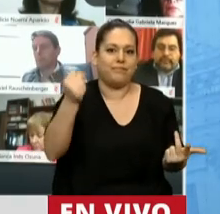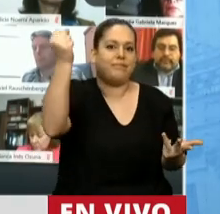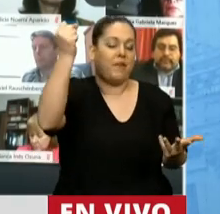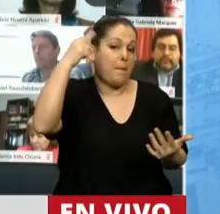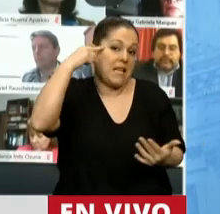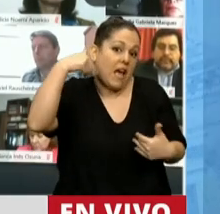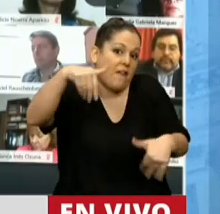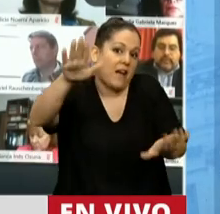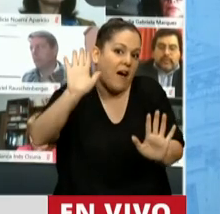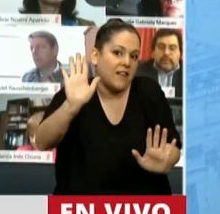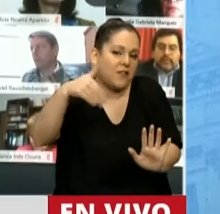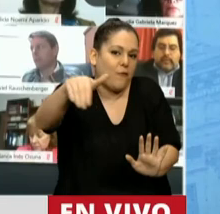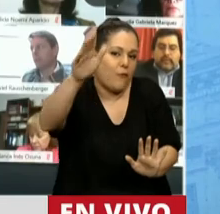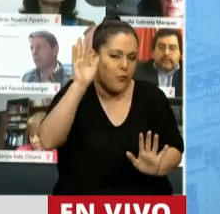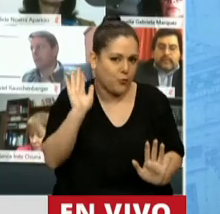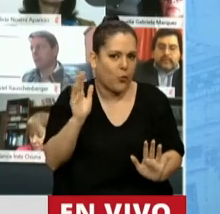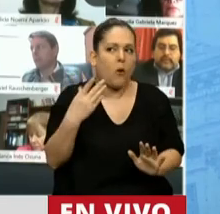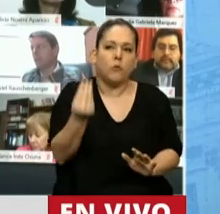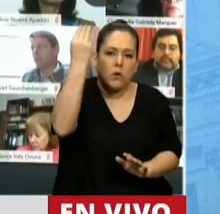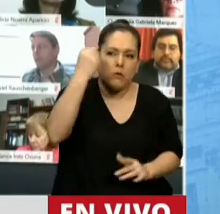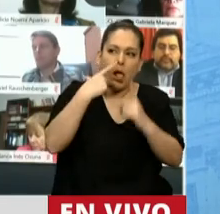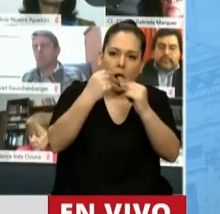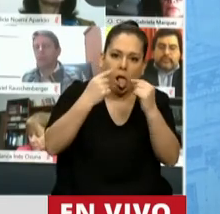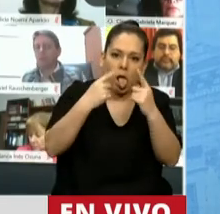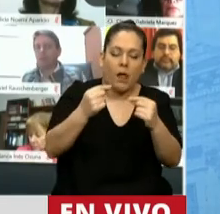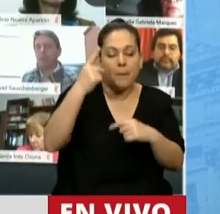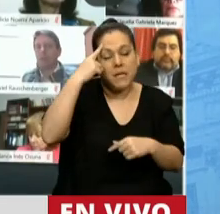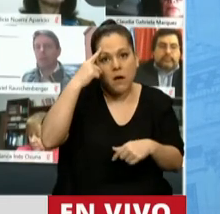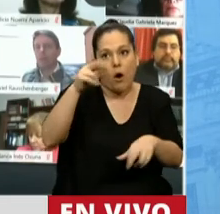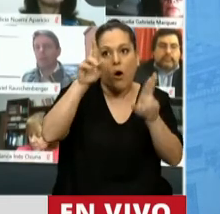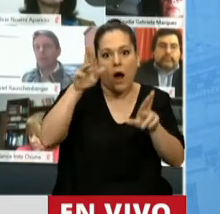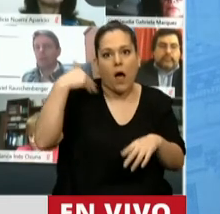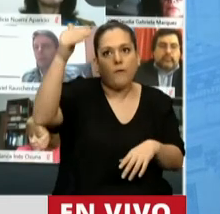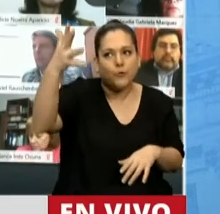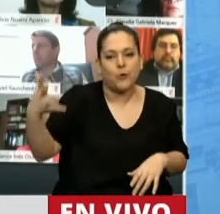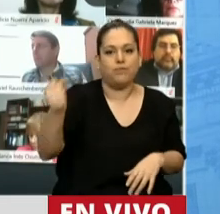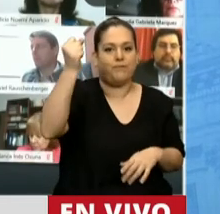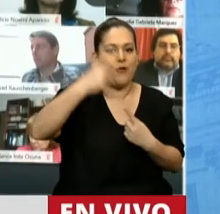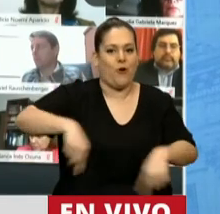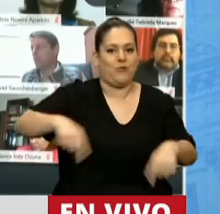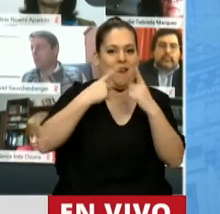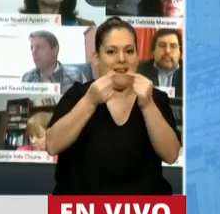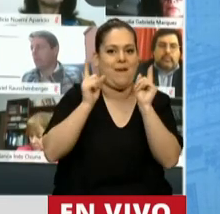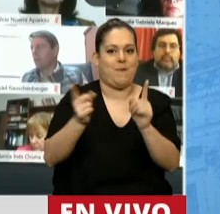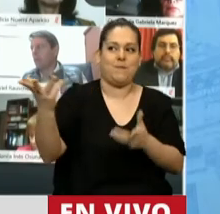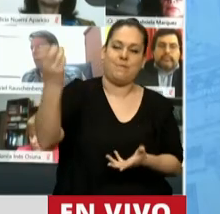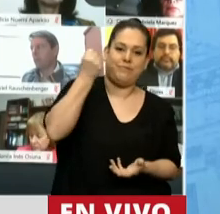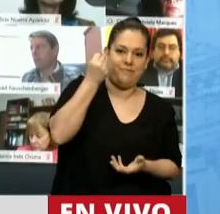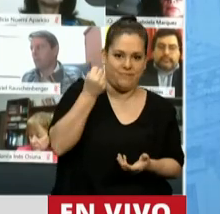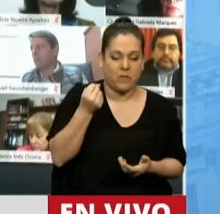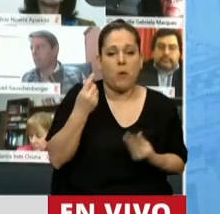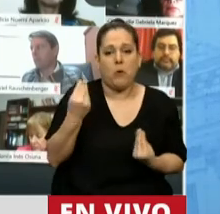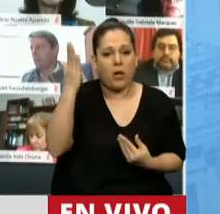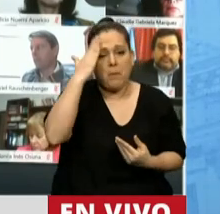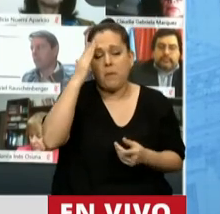tantas veces se habían reclamado. Creían en ese futuro porque mantenían viva la memoria.